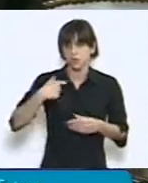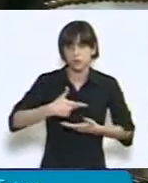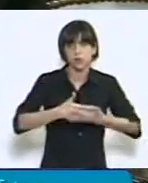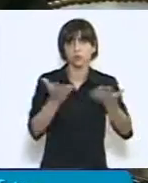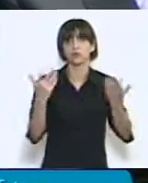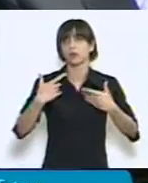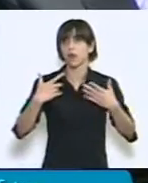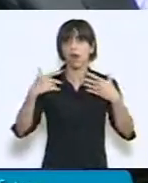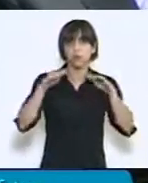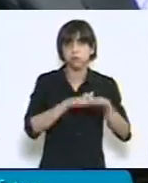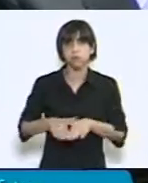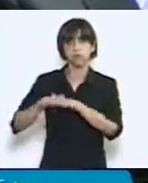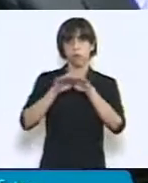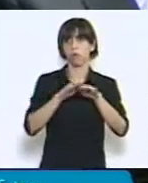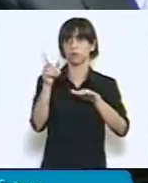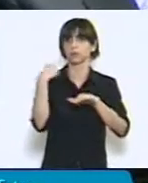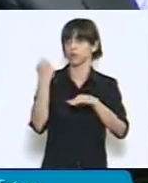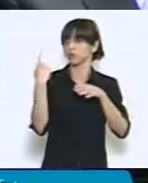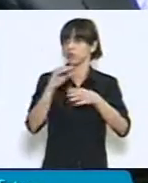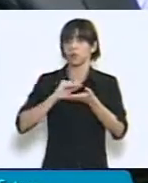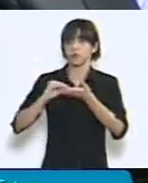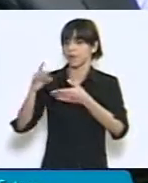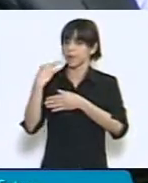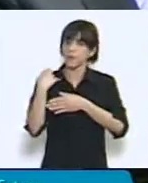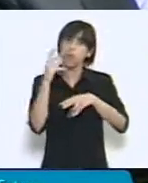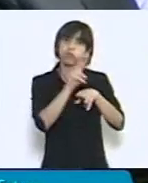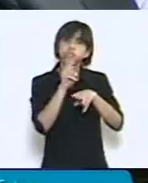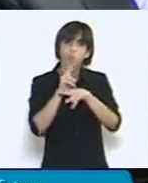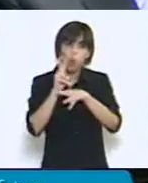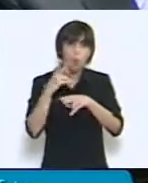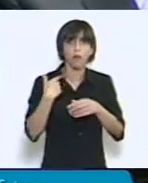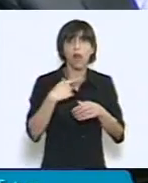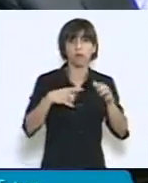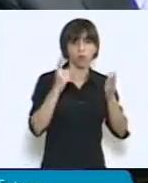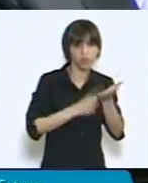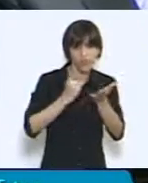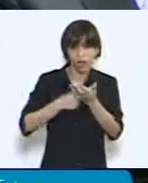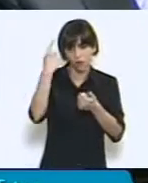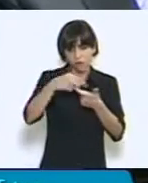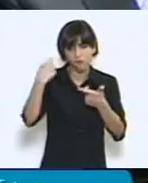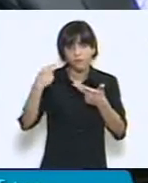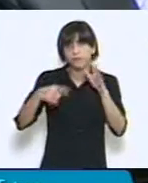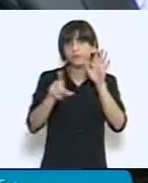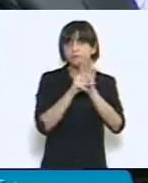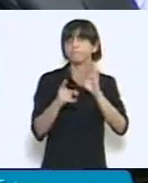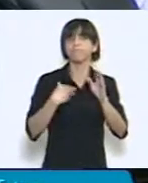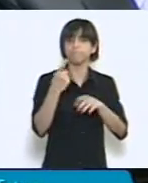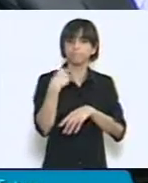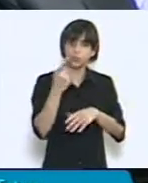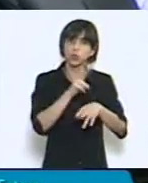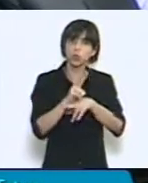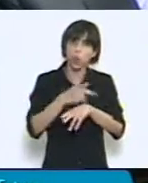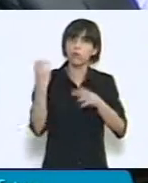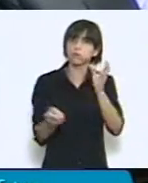custodiar. Sin duda alguna estamos en presencia de una herramienta que ha mejorado la